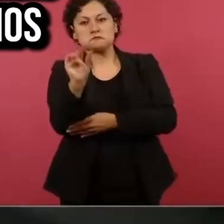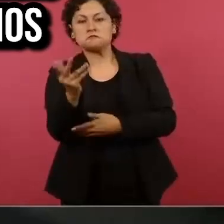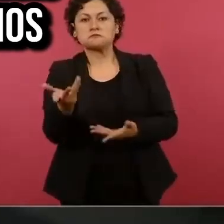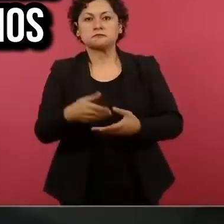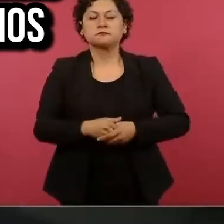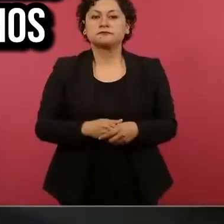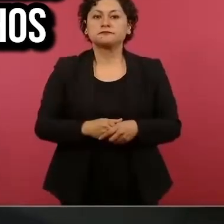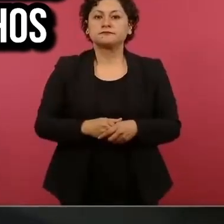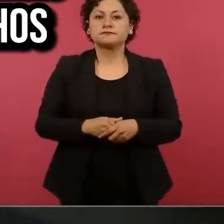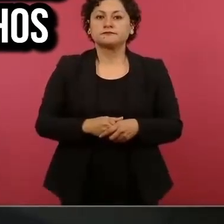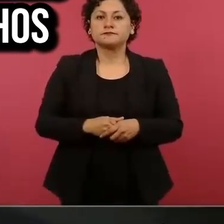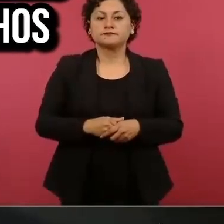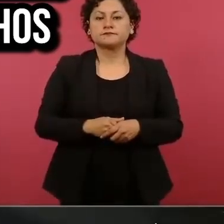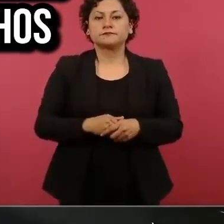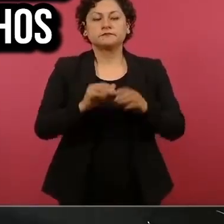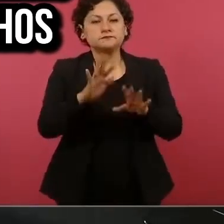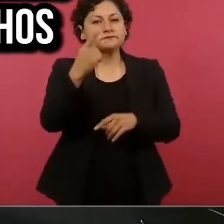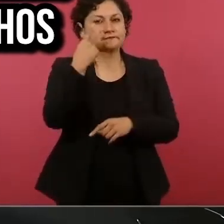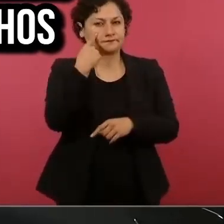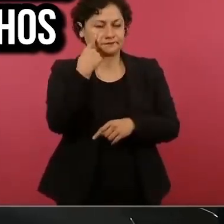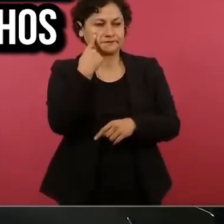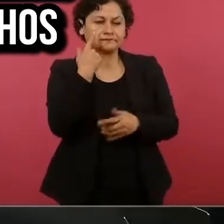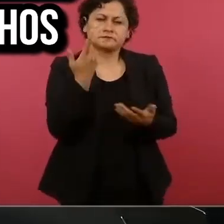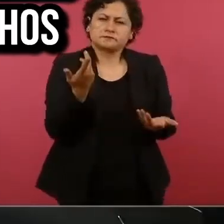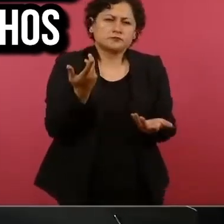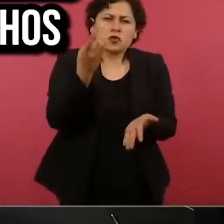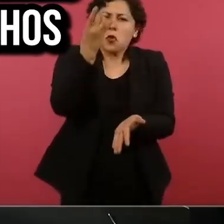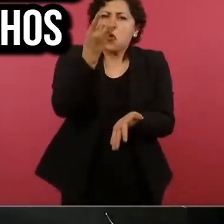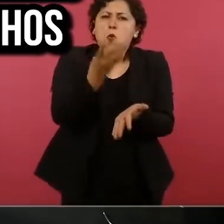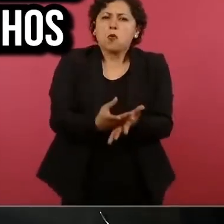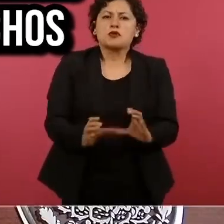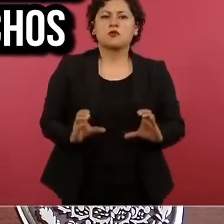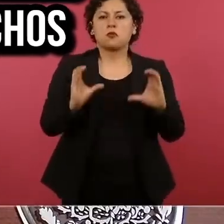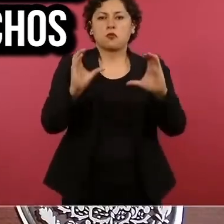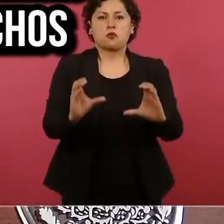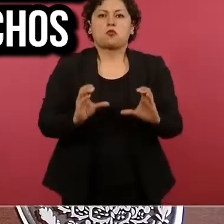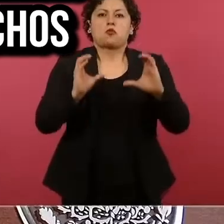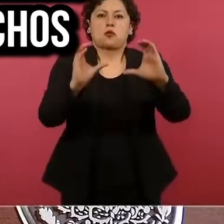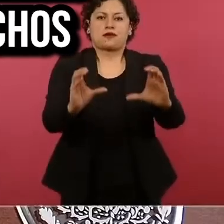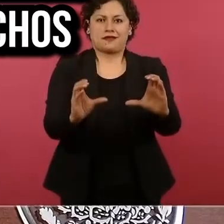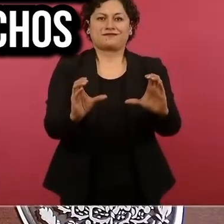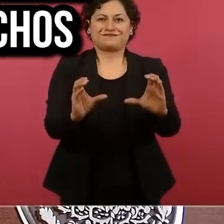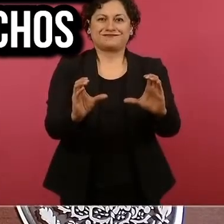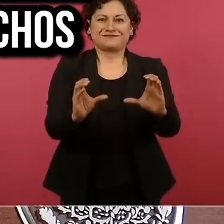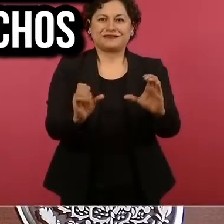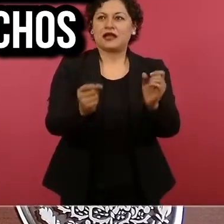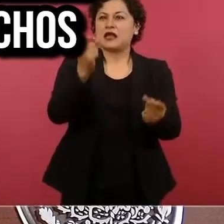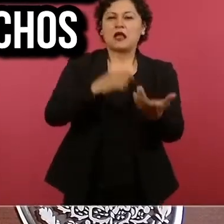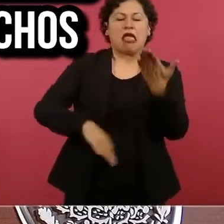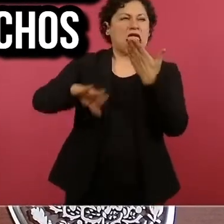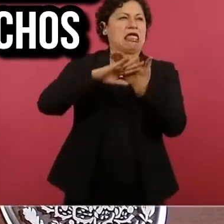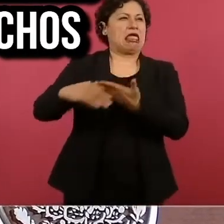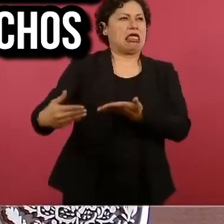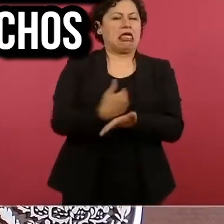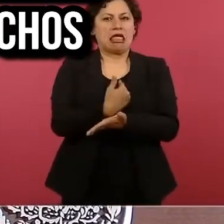Bueno, es para prevenir, para evadir el acoso, para no